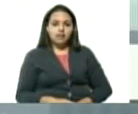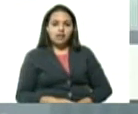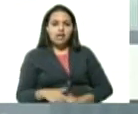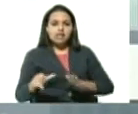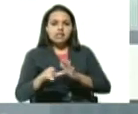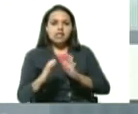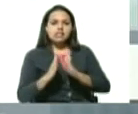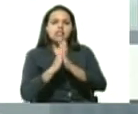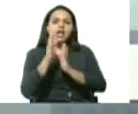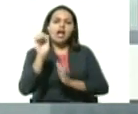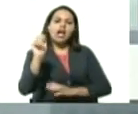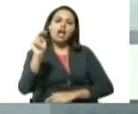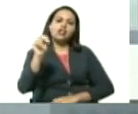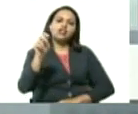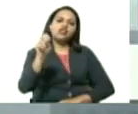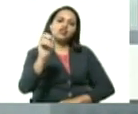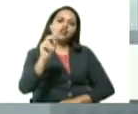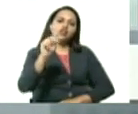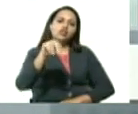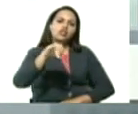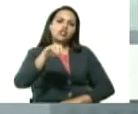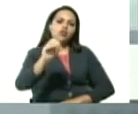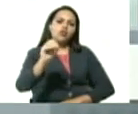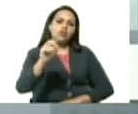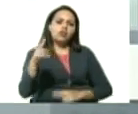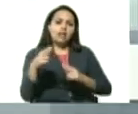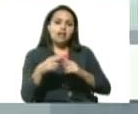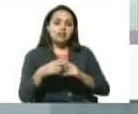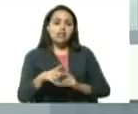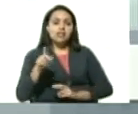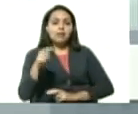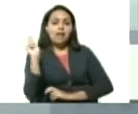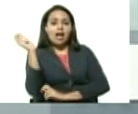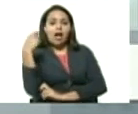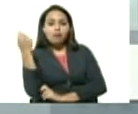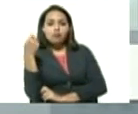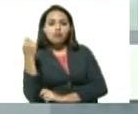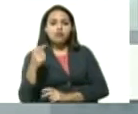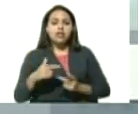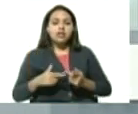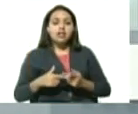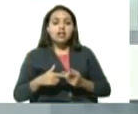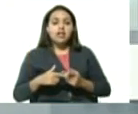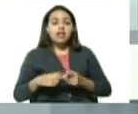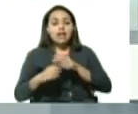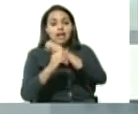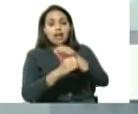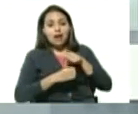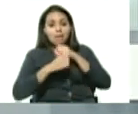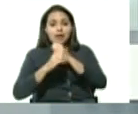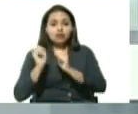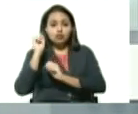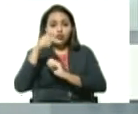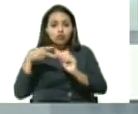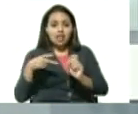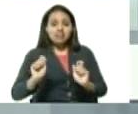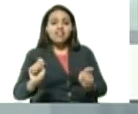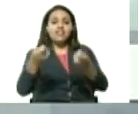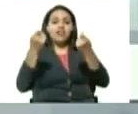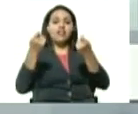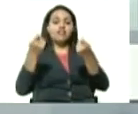Táchir en Ureña en Apure en Amazonas en Santa Elena de Guairén ha salvado a Venezuela